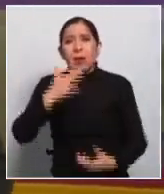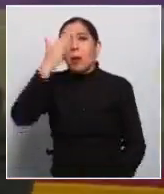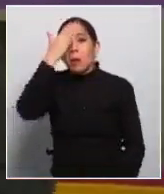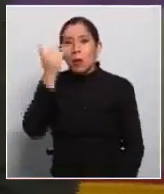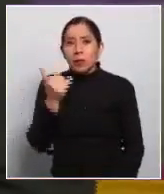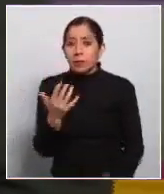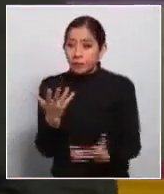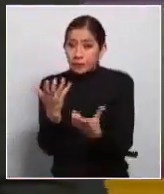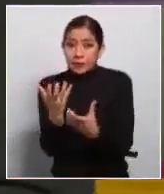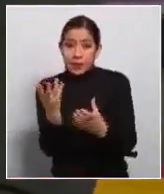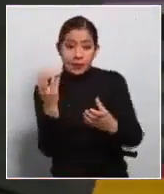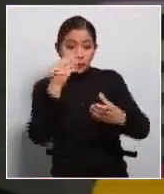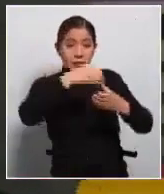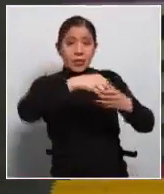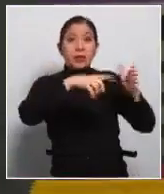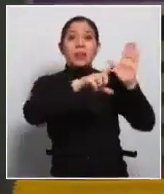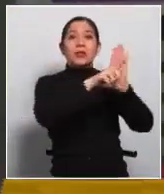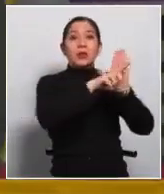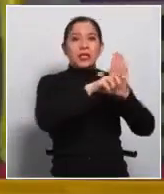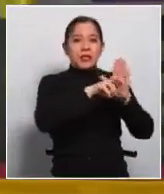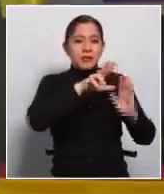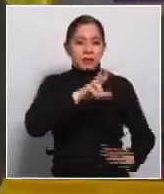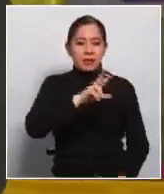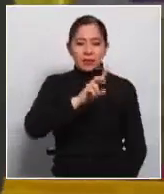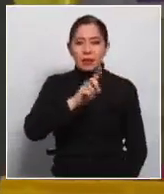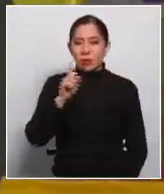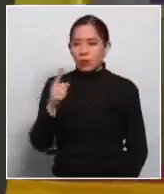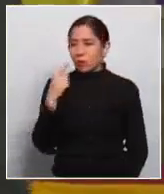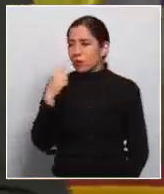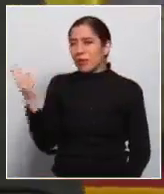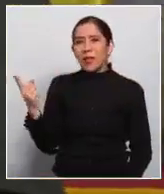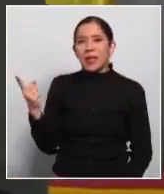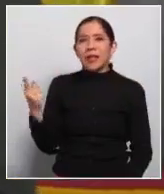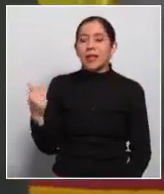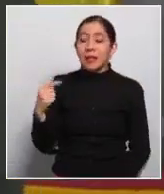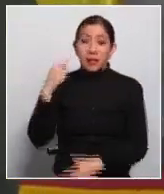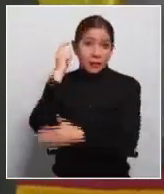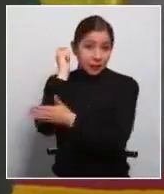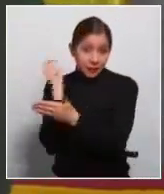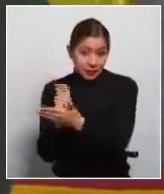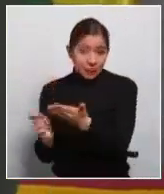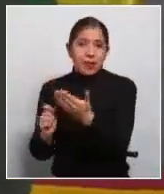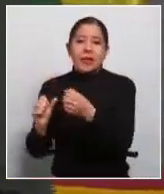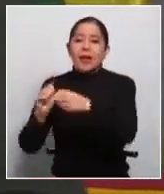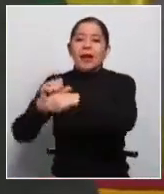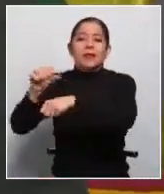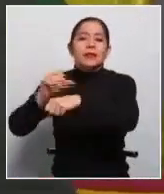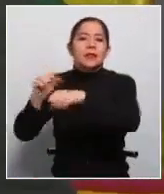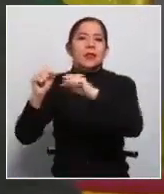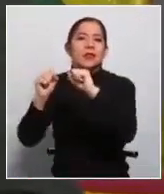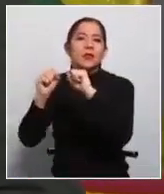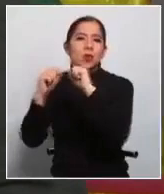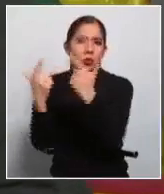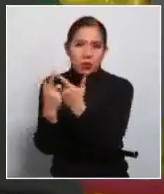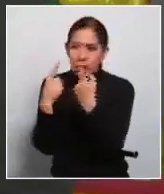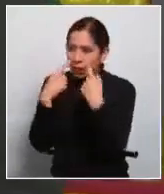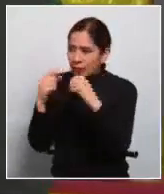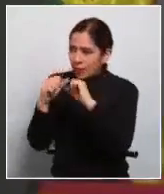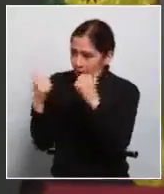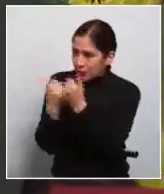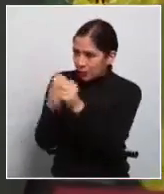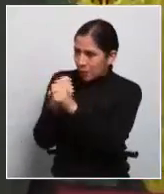a la ley 321. Nos encontramos con don Juan Carlos Paz Álvarez, quien es secretario de Asistencia Social del Sindicato de Trabajadores.